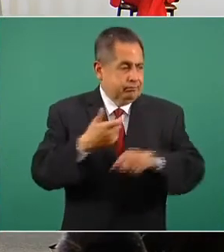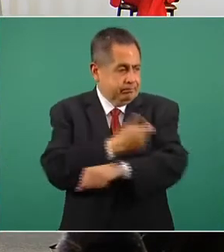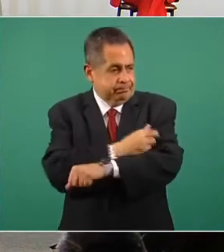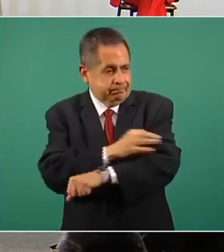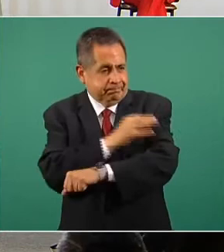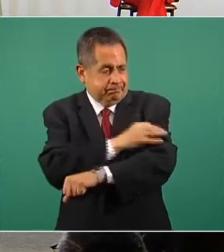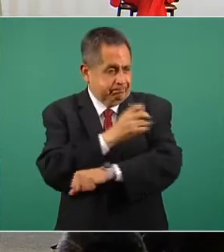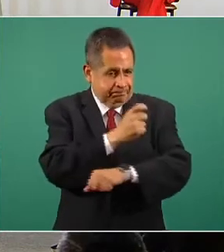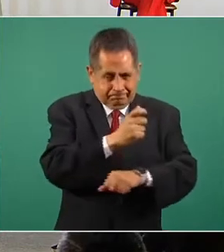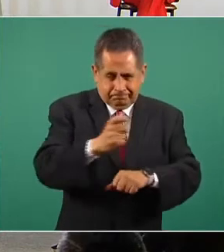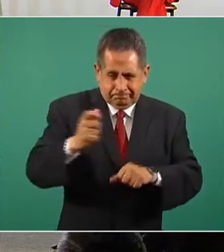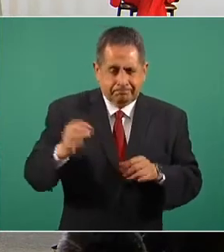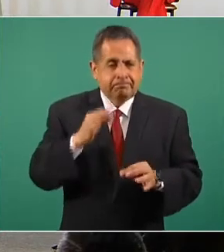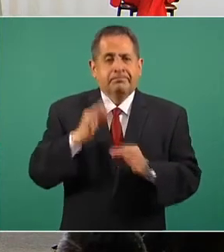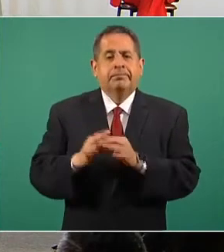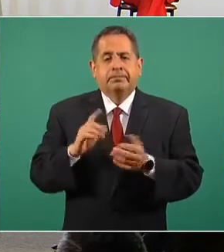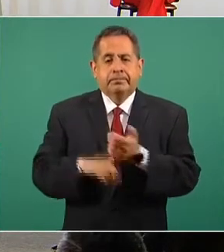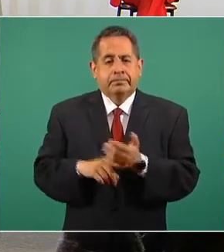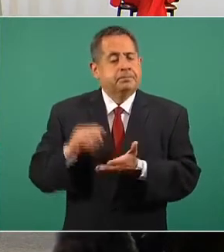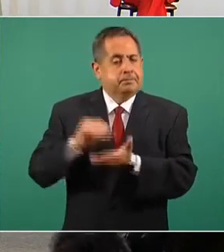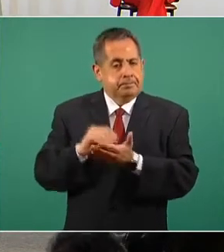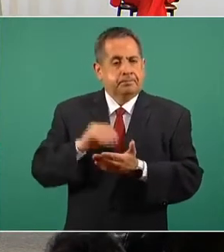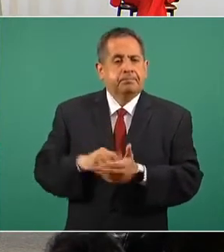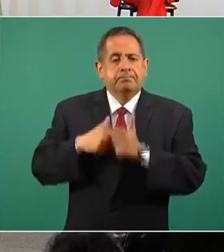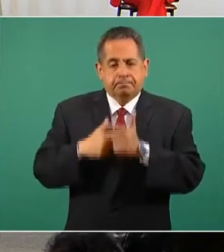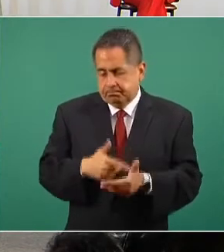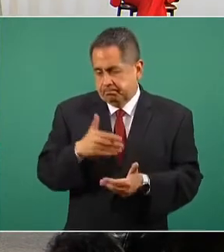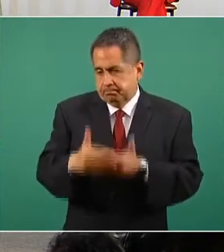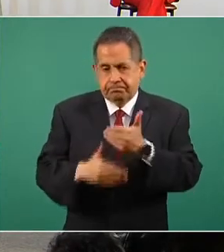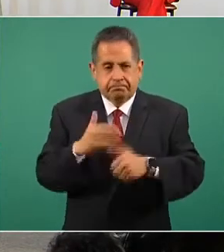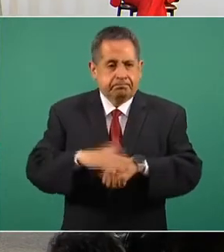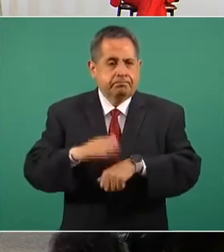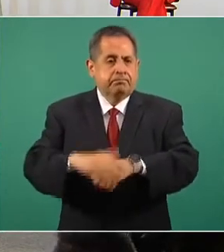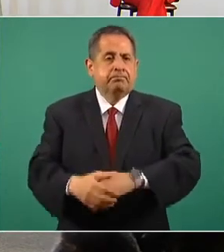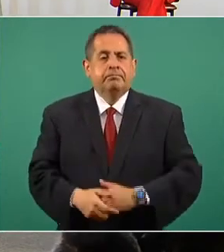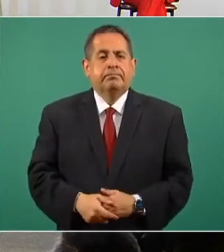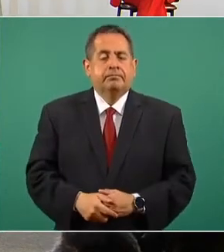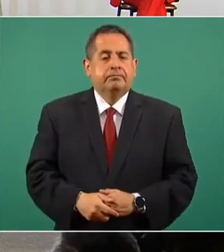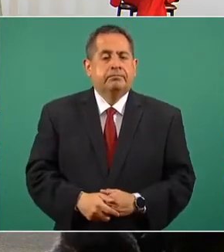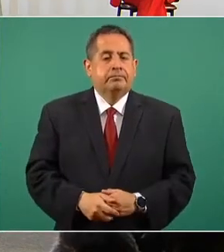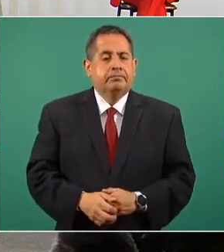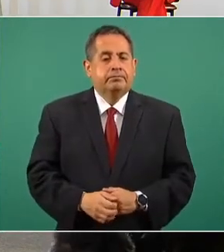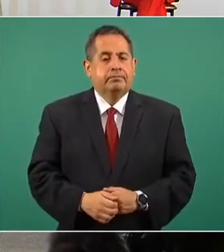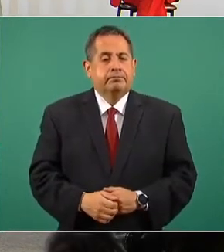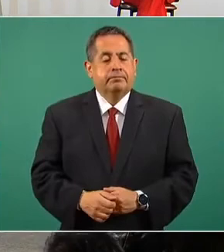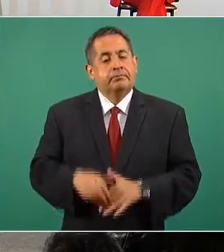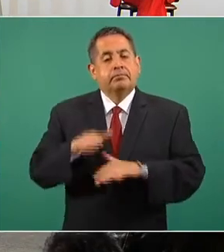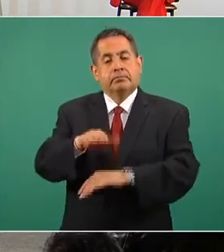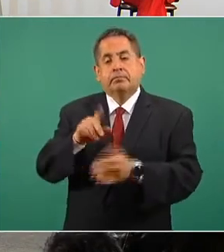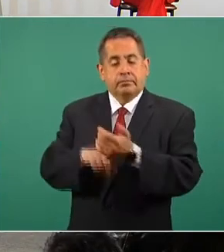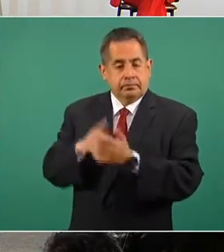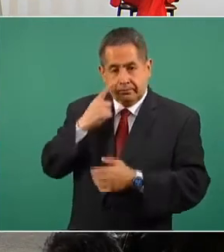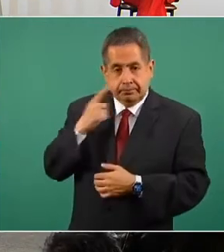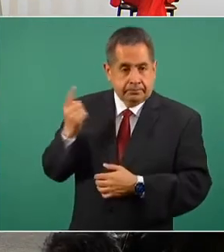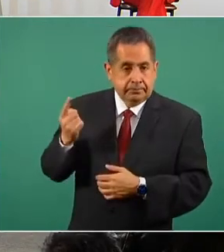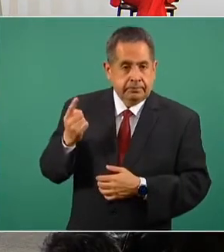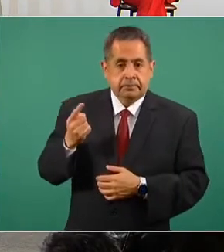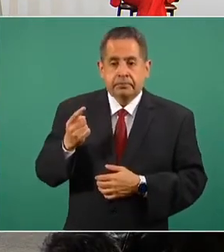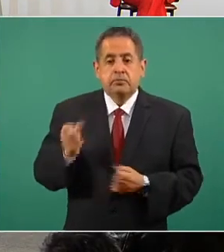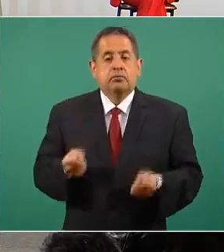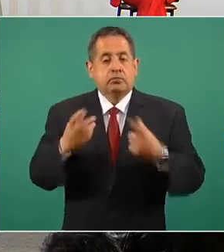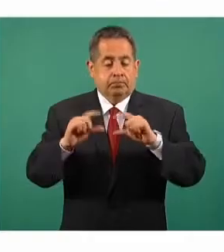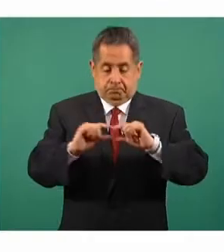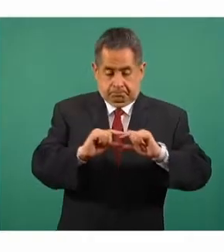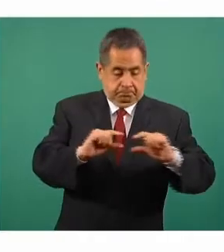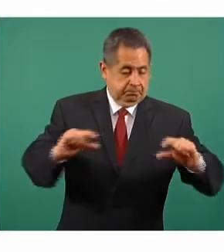se van a aplicar y se sigue avanzando. La siguiente, respecto a las dosis